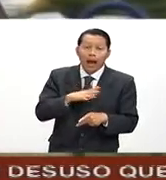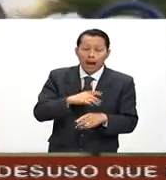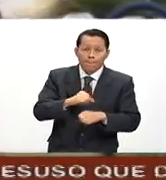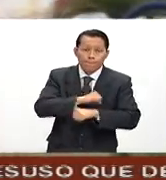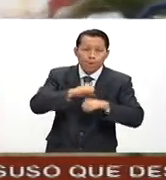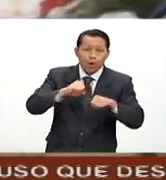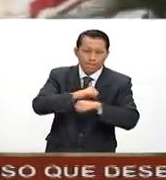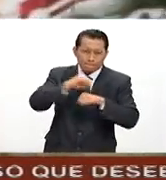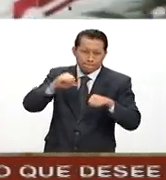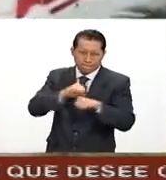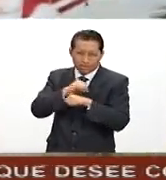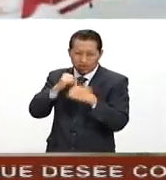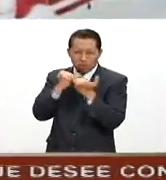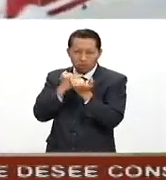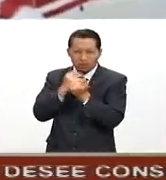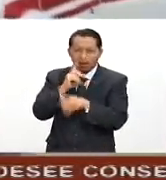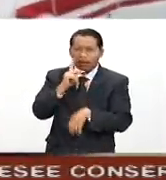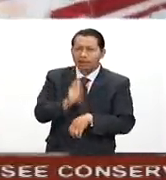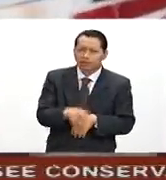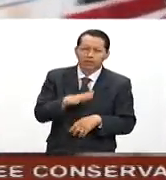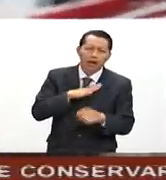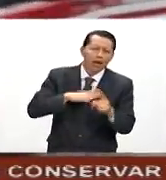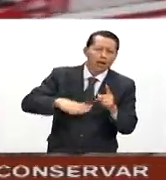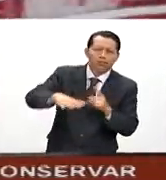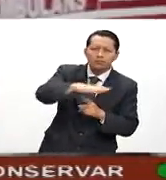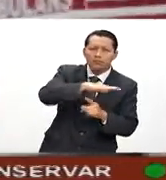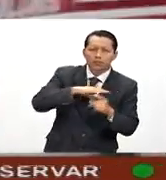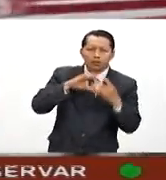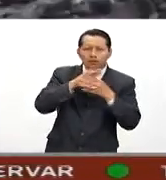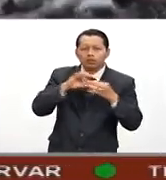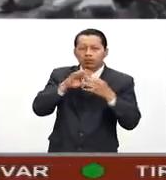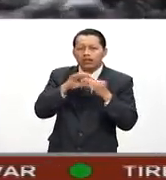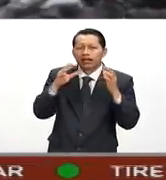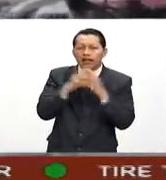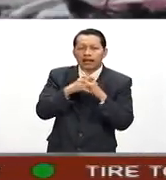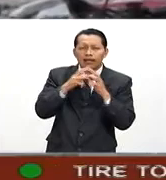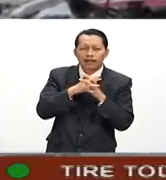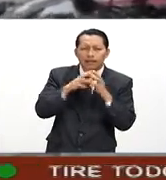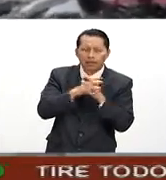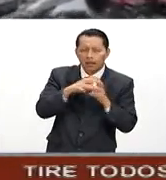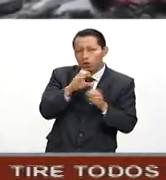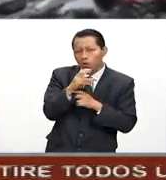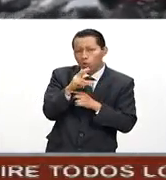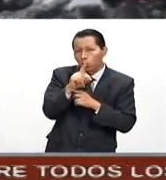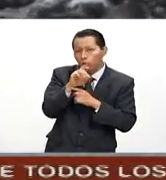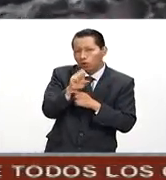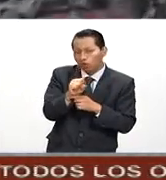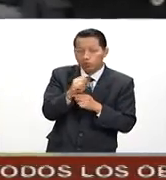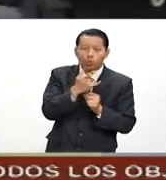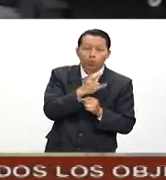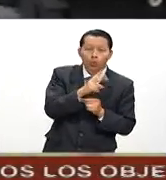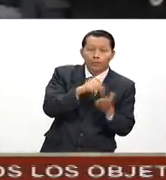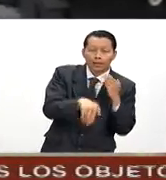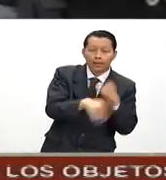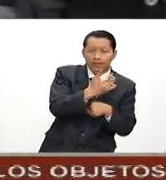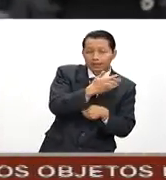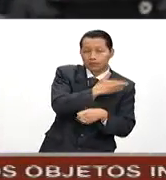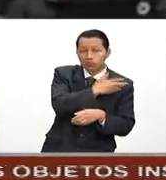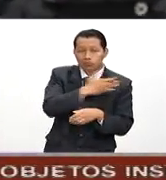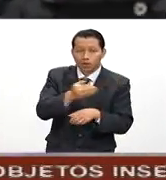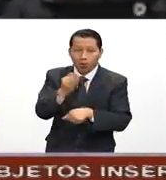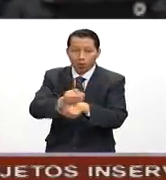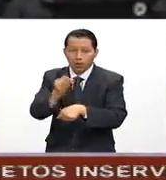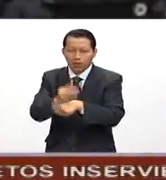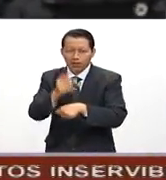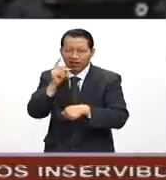ciudades al sur del país fueron atribuidos por medios locales a la guerrilla separatista de los kurdos. De julio del 2015 a la fecha, los